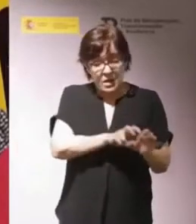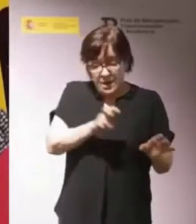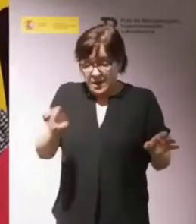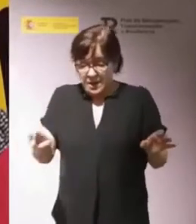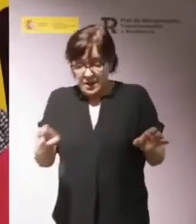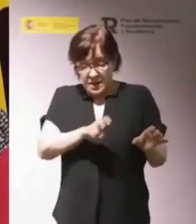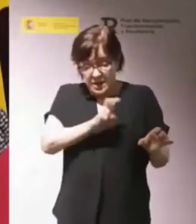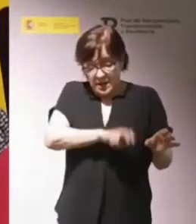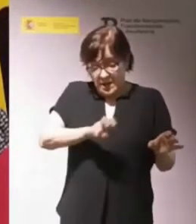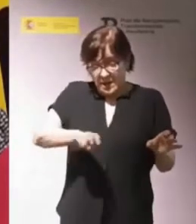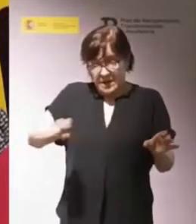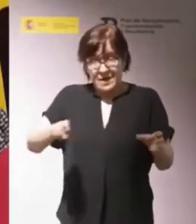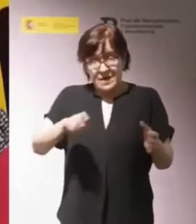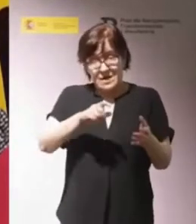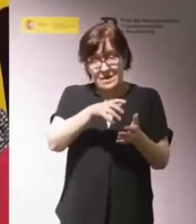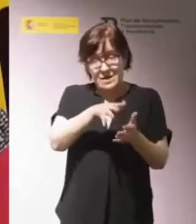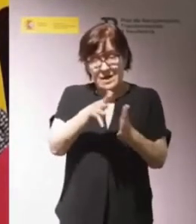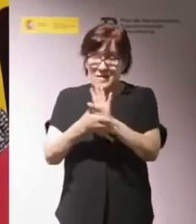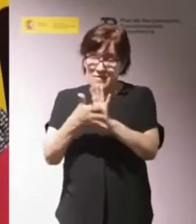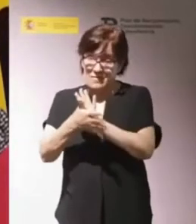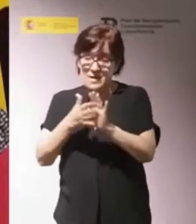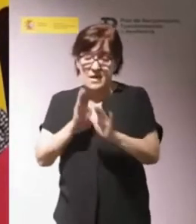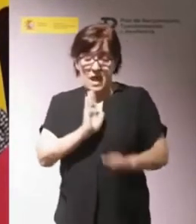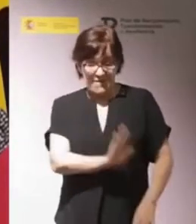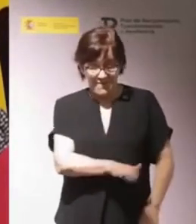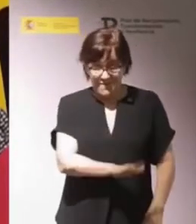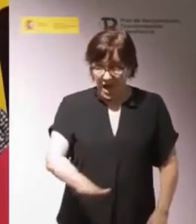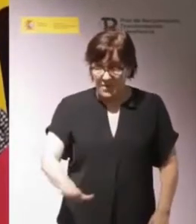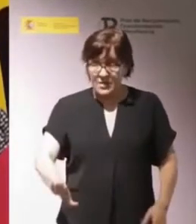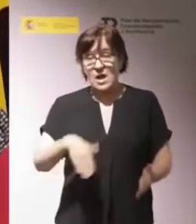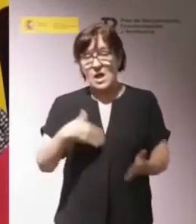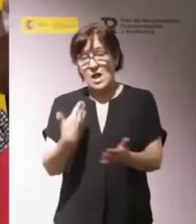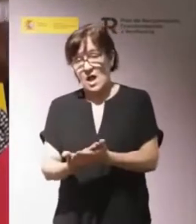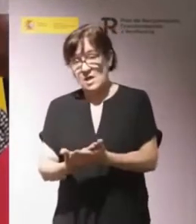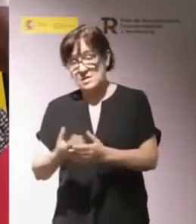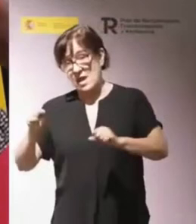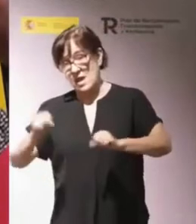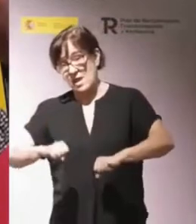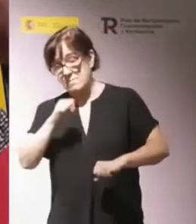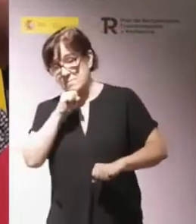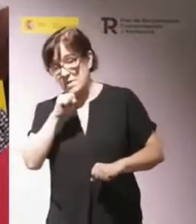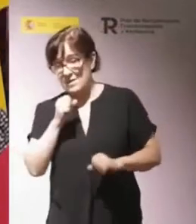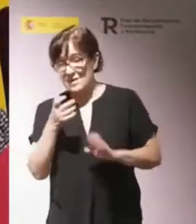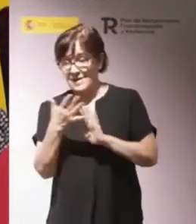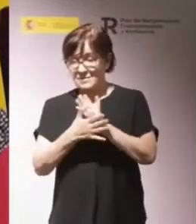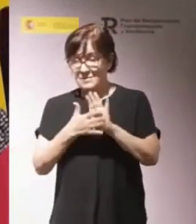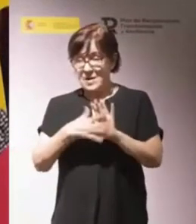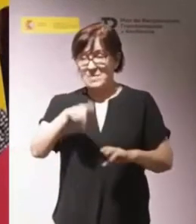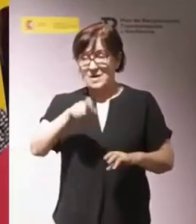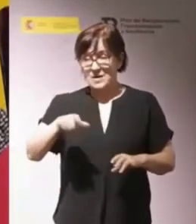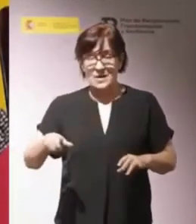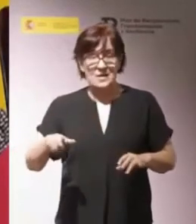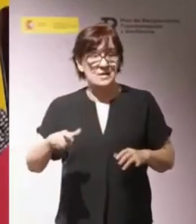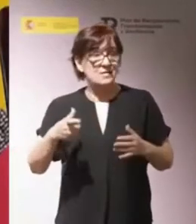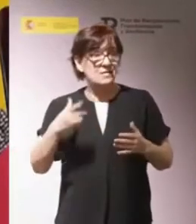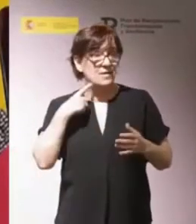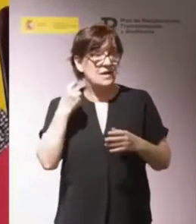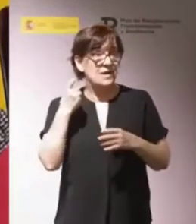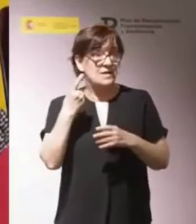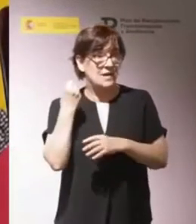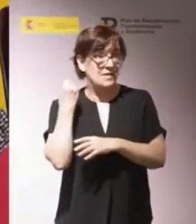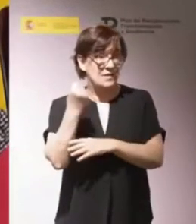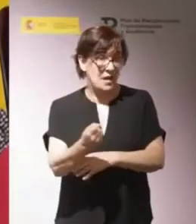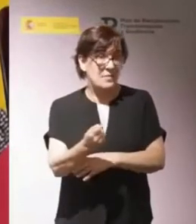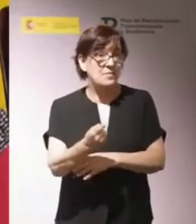cualquiera de estas cosas de las que estamos hablando, desde la infancia hasta su ancianidad. Si hablamos de personas con grandes necesidades de apoyo,